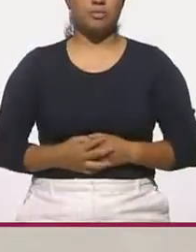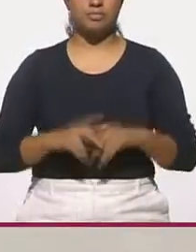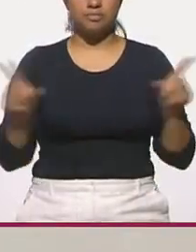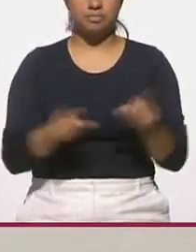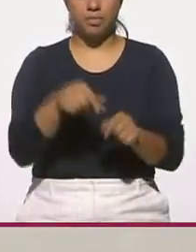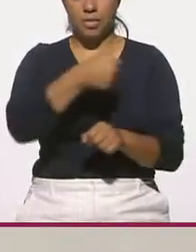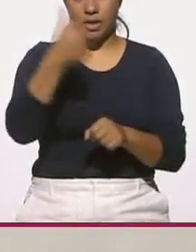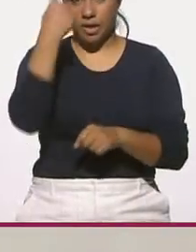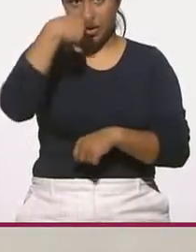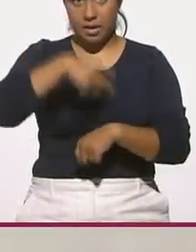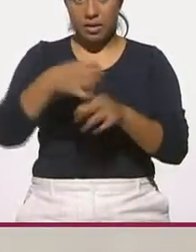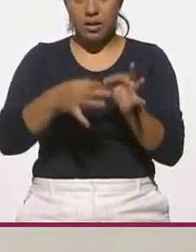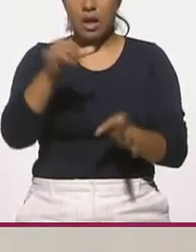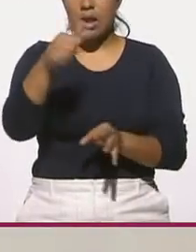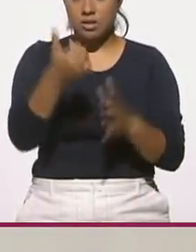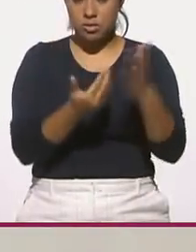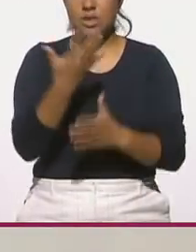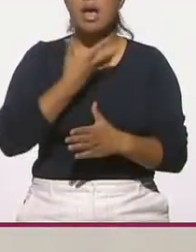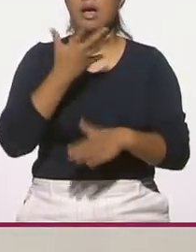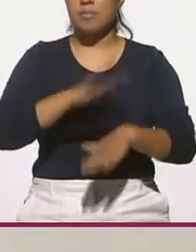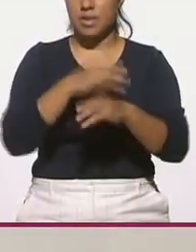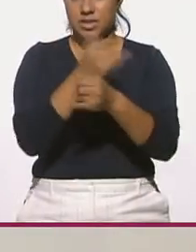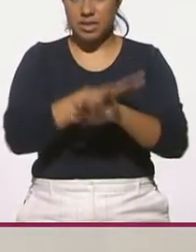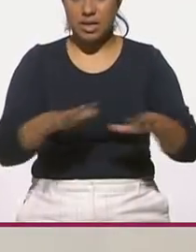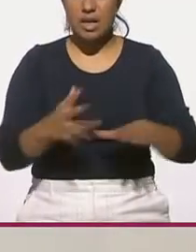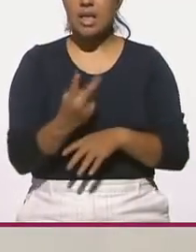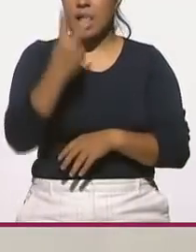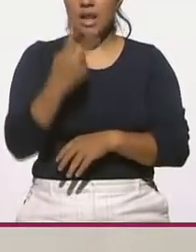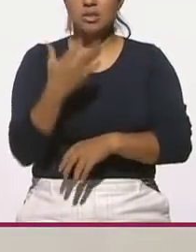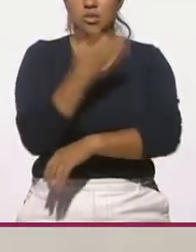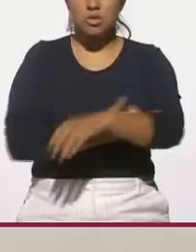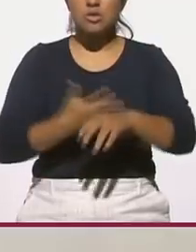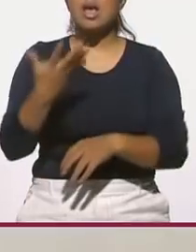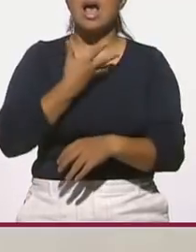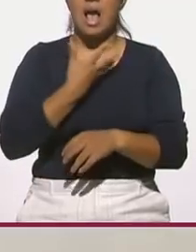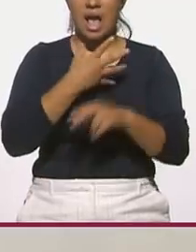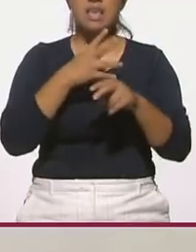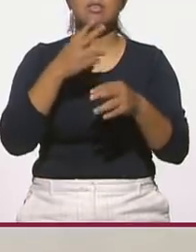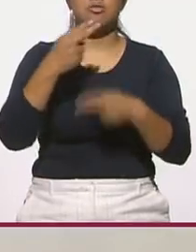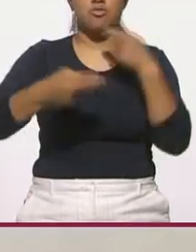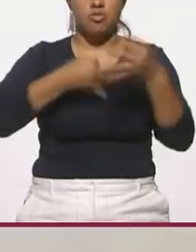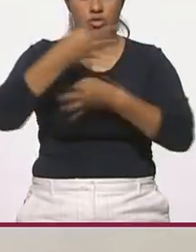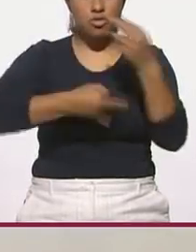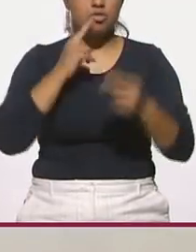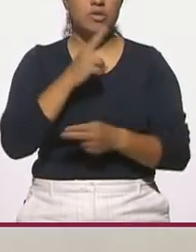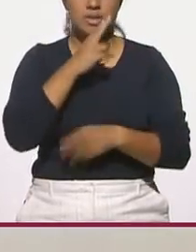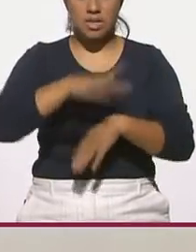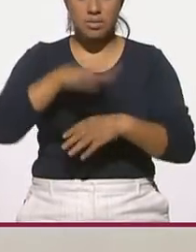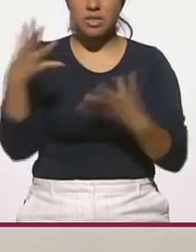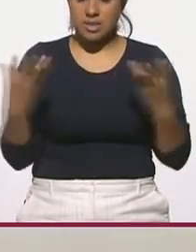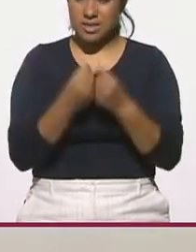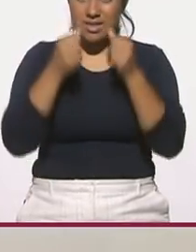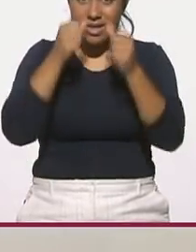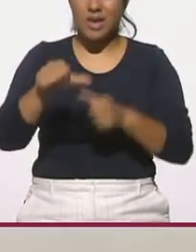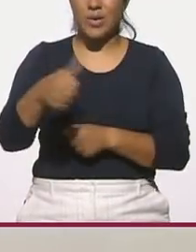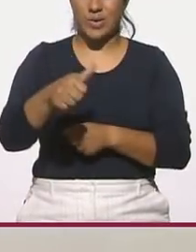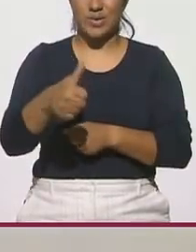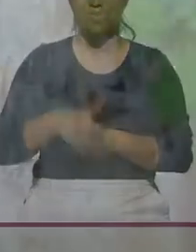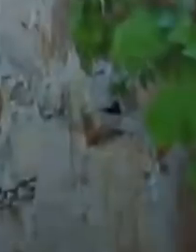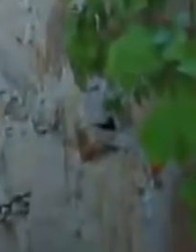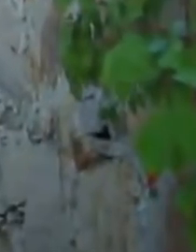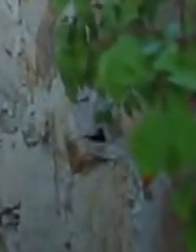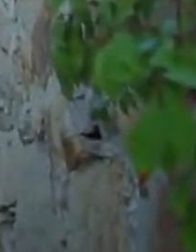Esto de cada hora en la hora, a las 11 del día le tendremos más información y a las 2 de la tarde no se pierda el noticiario meridiano. Siga con nosotros en La Señal del 11.